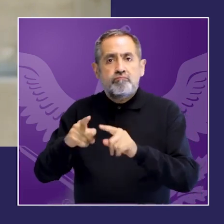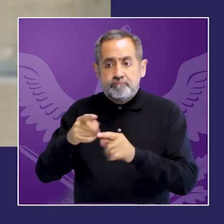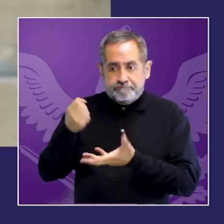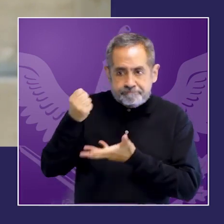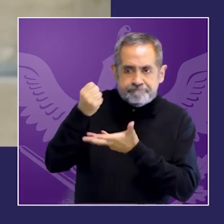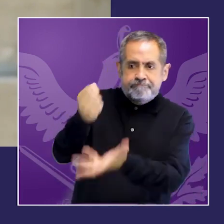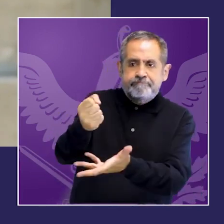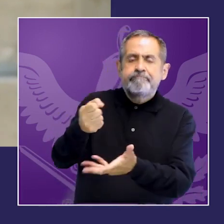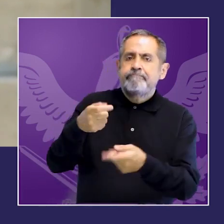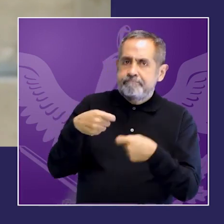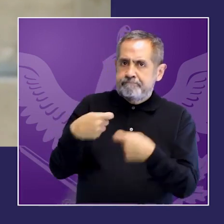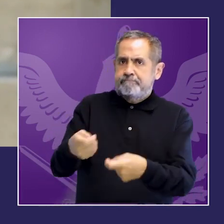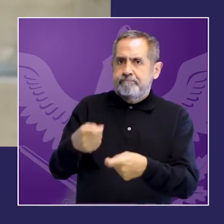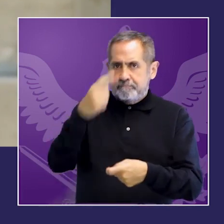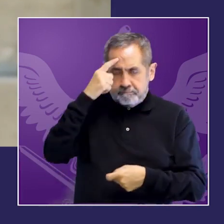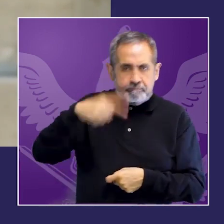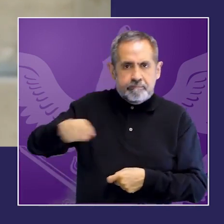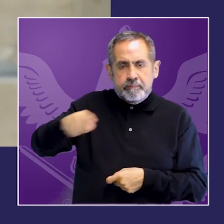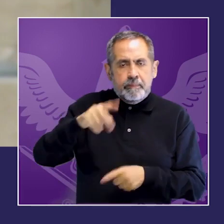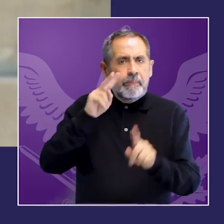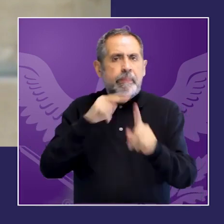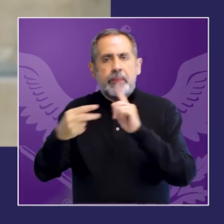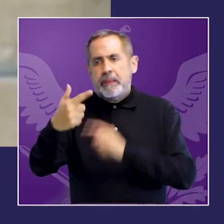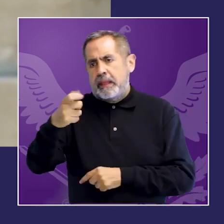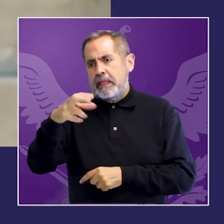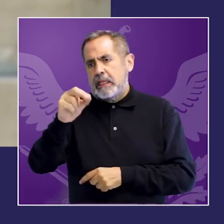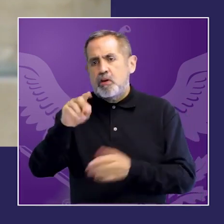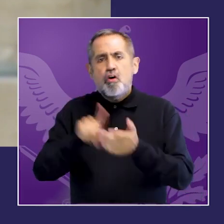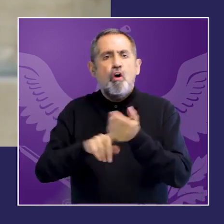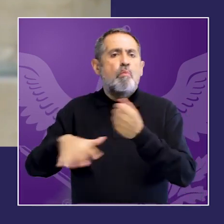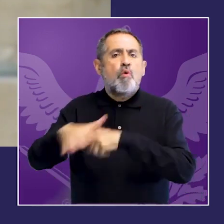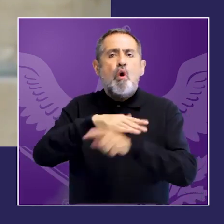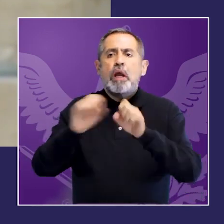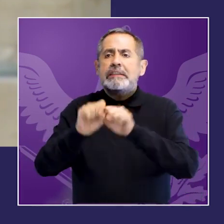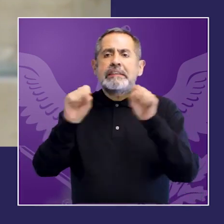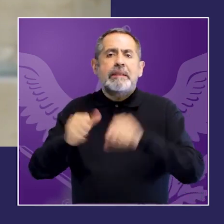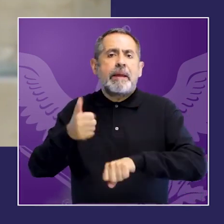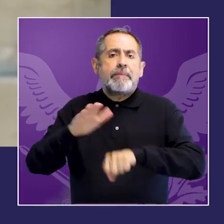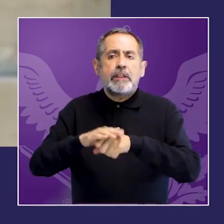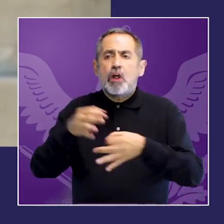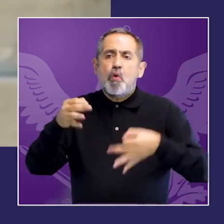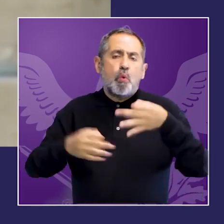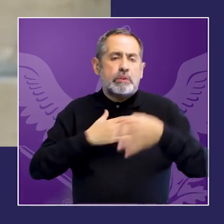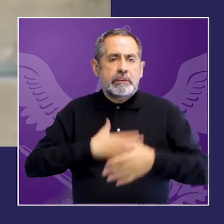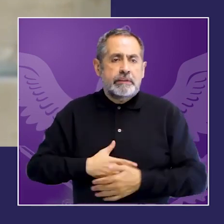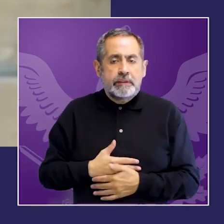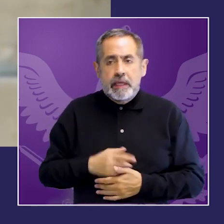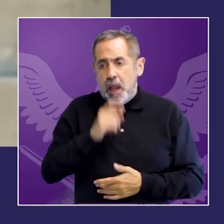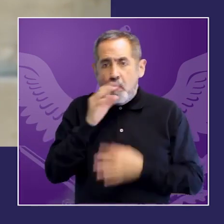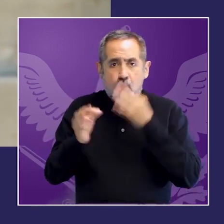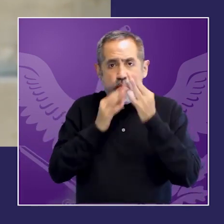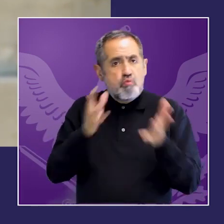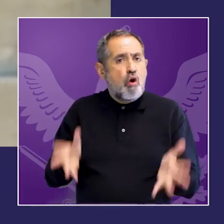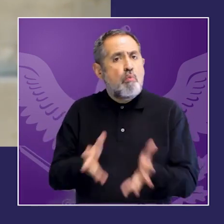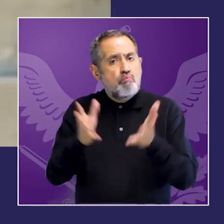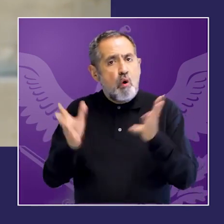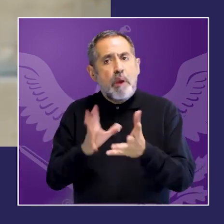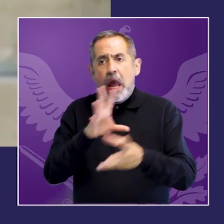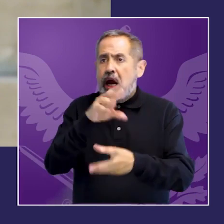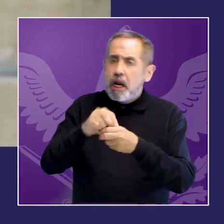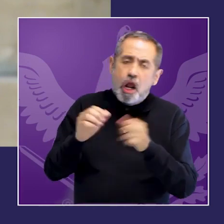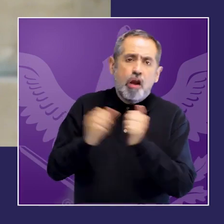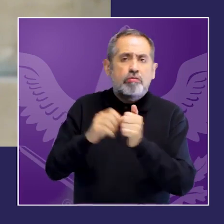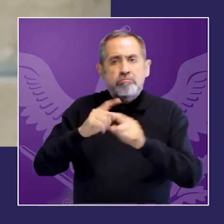justicia y promover el trabajo interdisciplinario desde esos espacios que puede luego permear a toda la actuación del